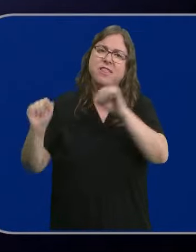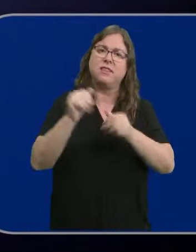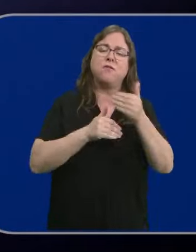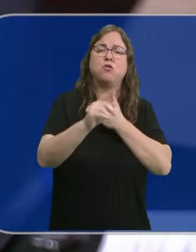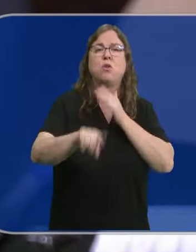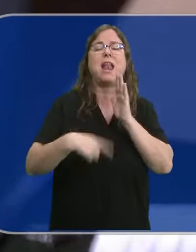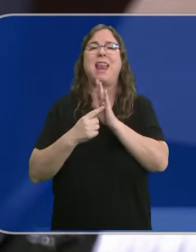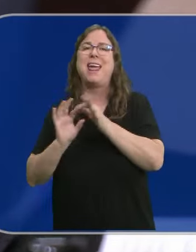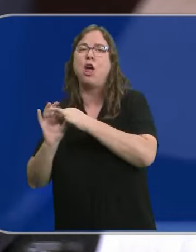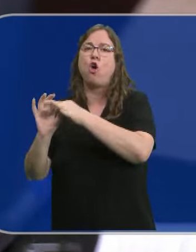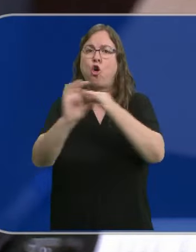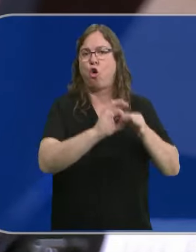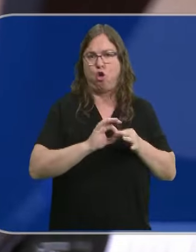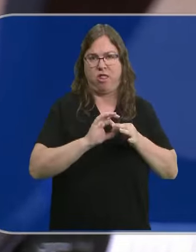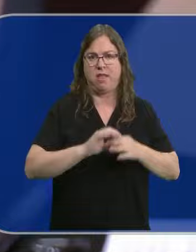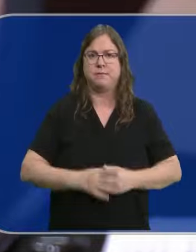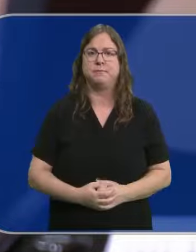su tramitación a partir de septiembre.